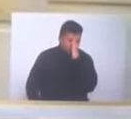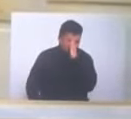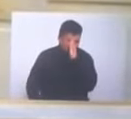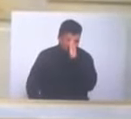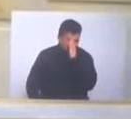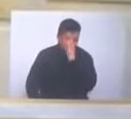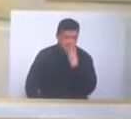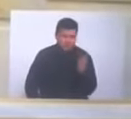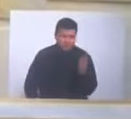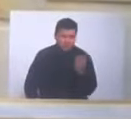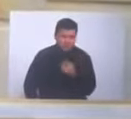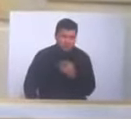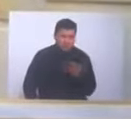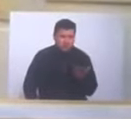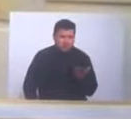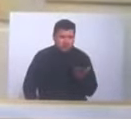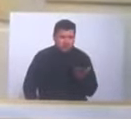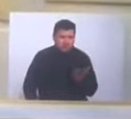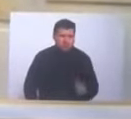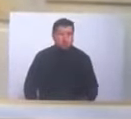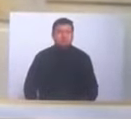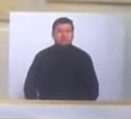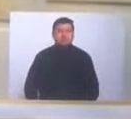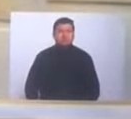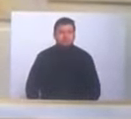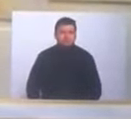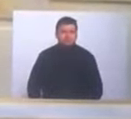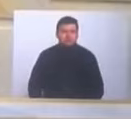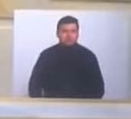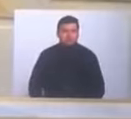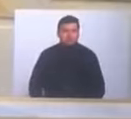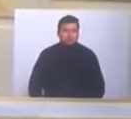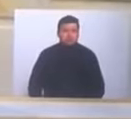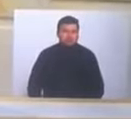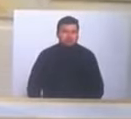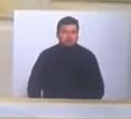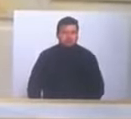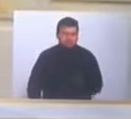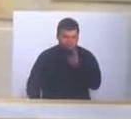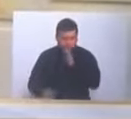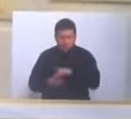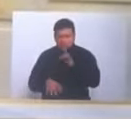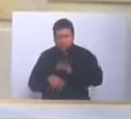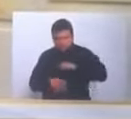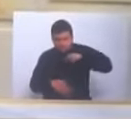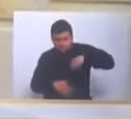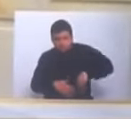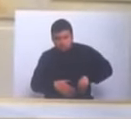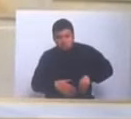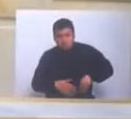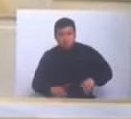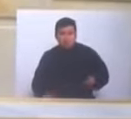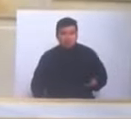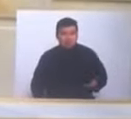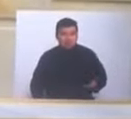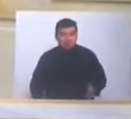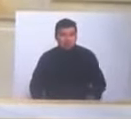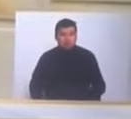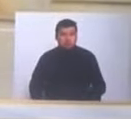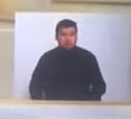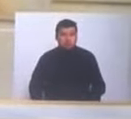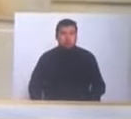que si que si el gobierno nacional no se mete la mano al bolsillo que no se la ha metido